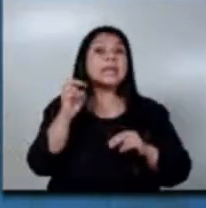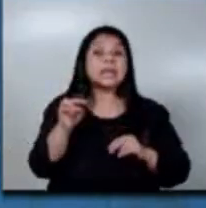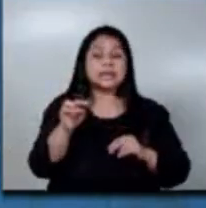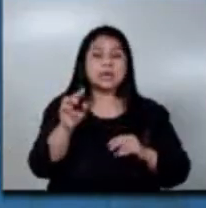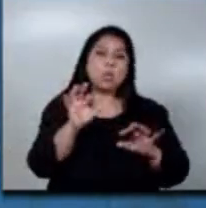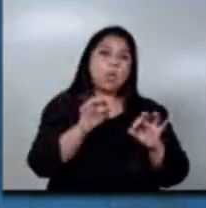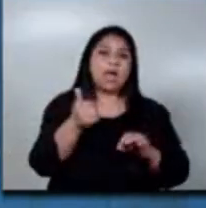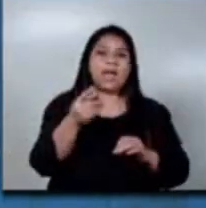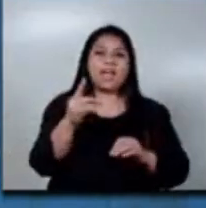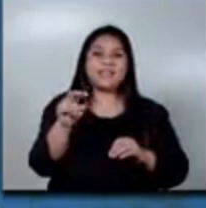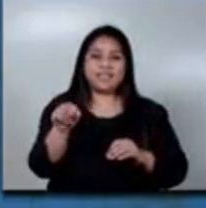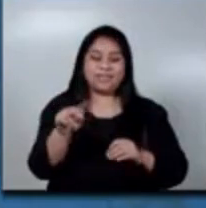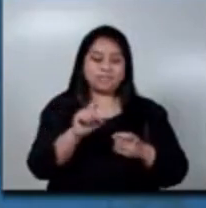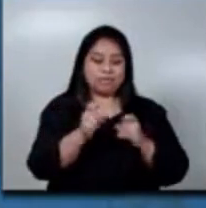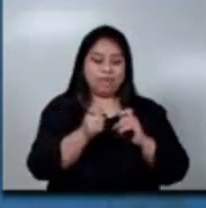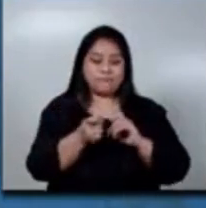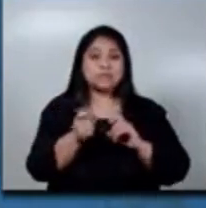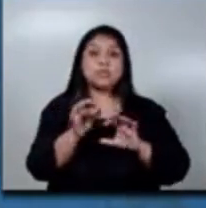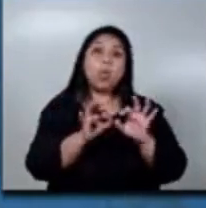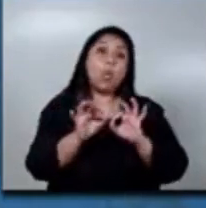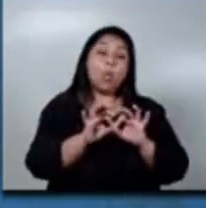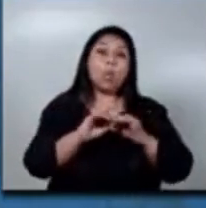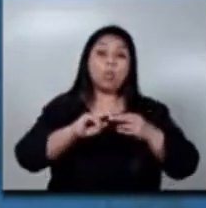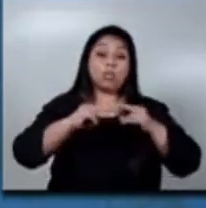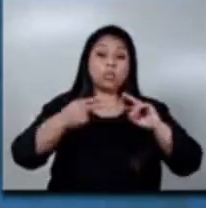o mutaciones o por problemas en los cromosomas.